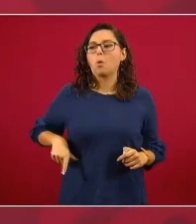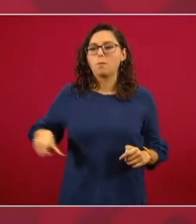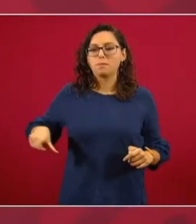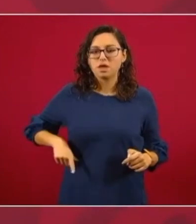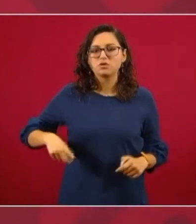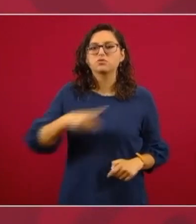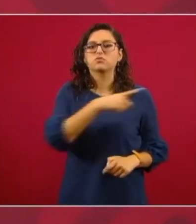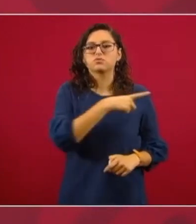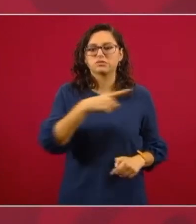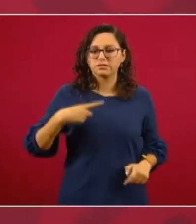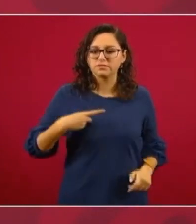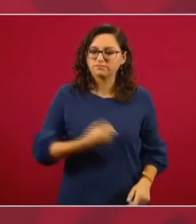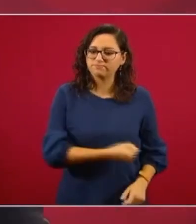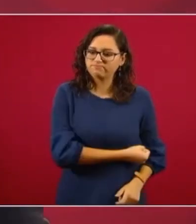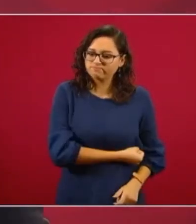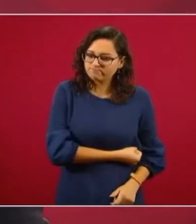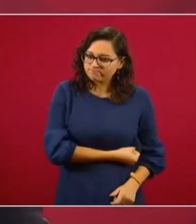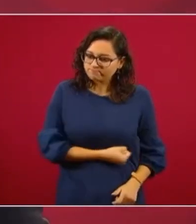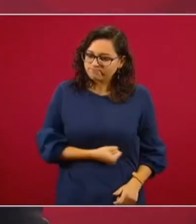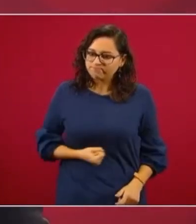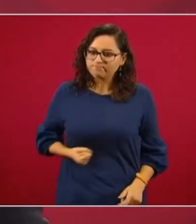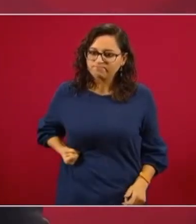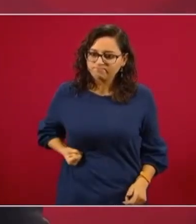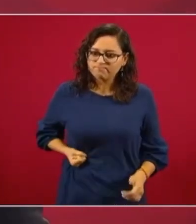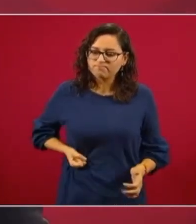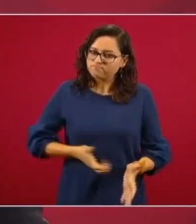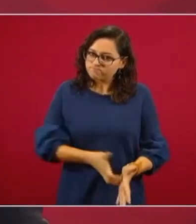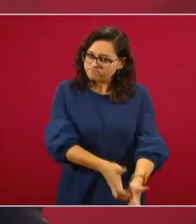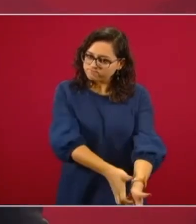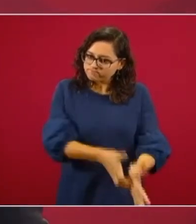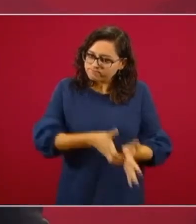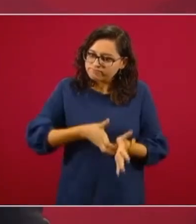el cinturón.